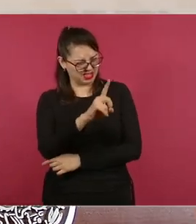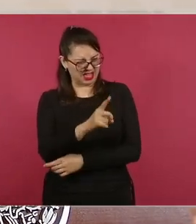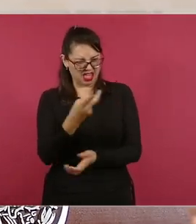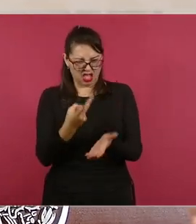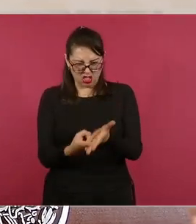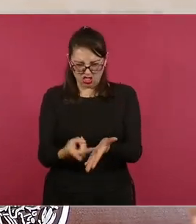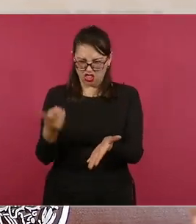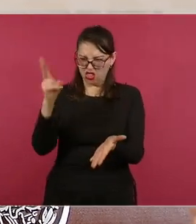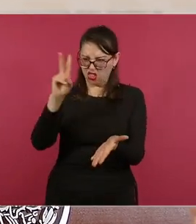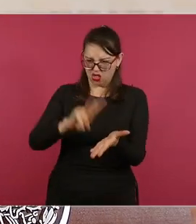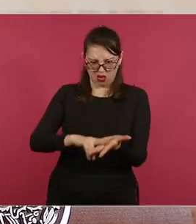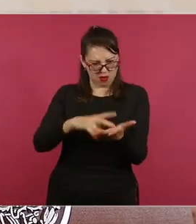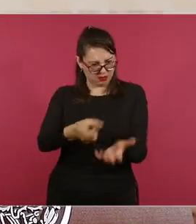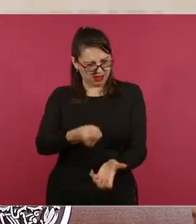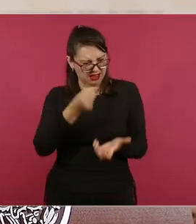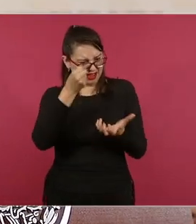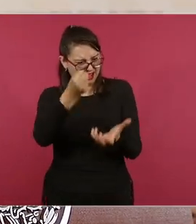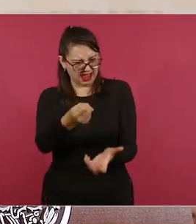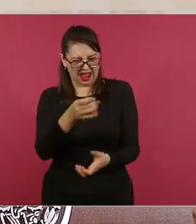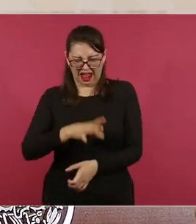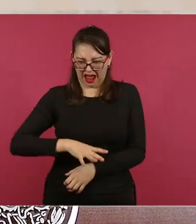un abuso,